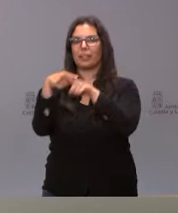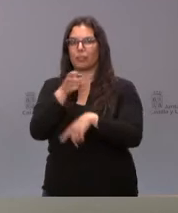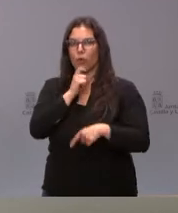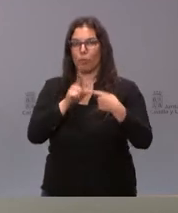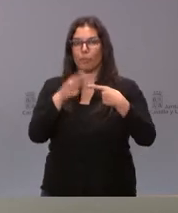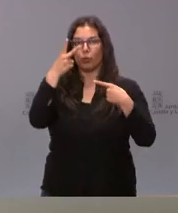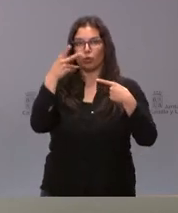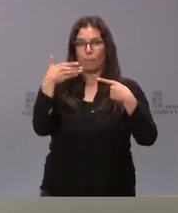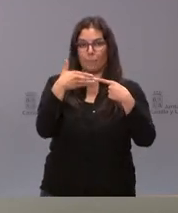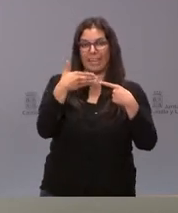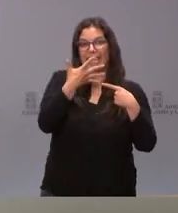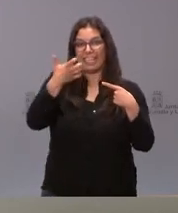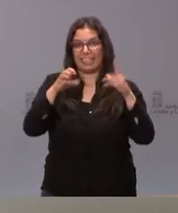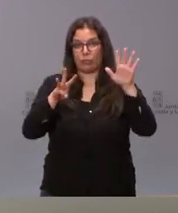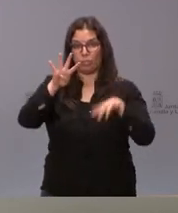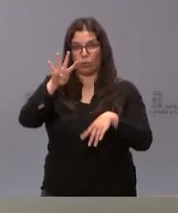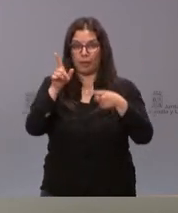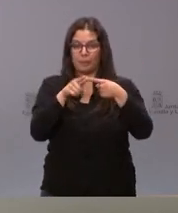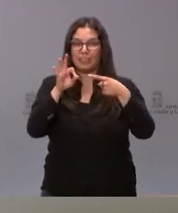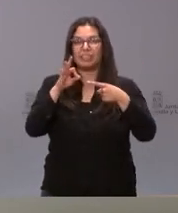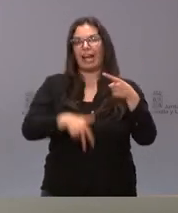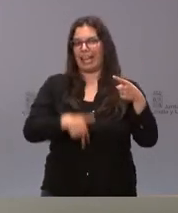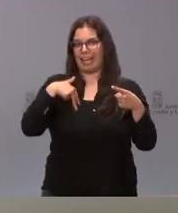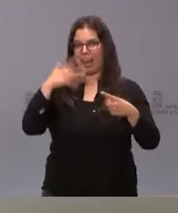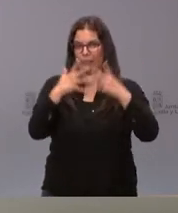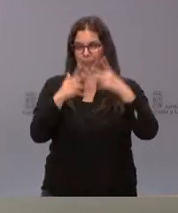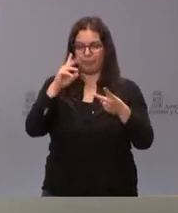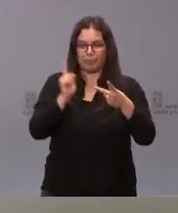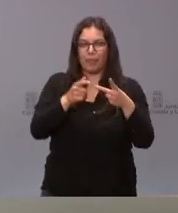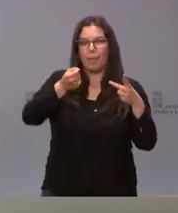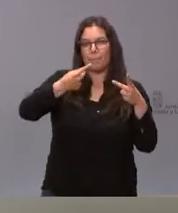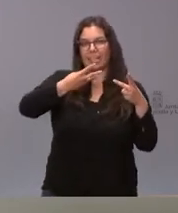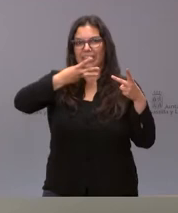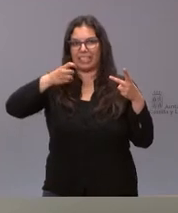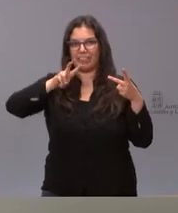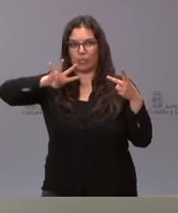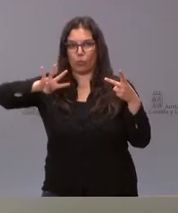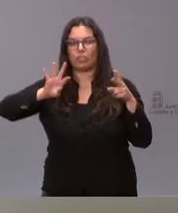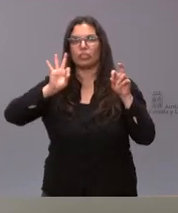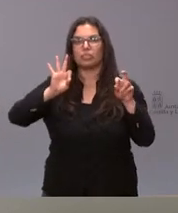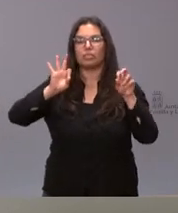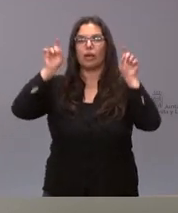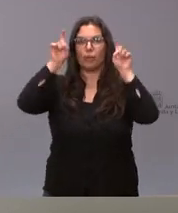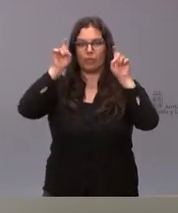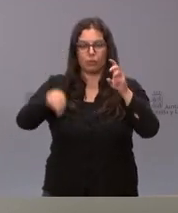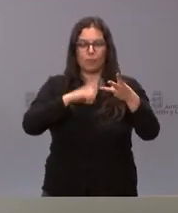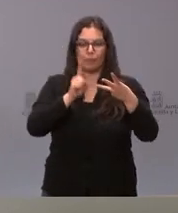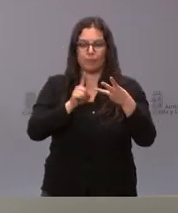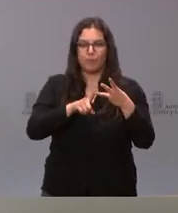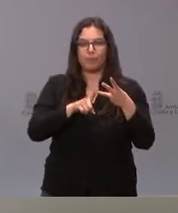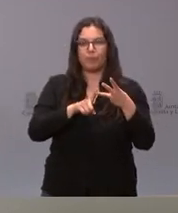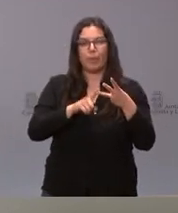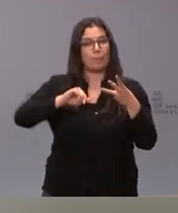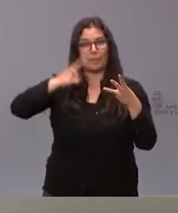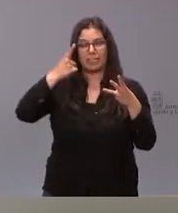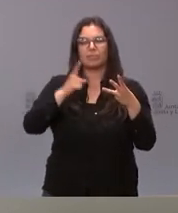.589 en la Administración General, 1.324 en personal docente y el número más